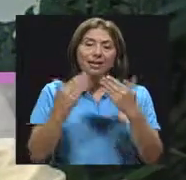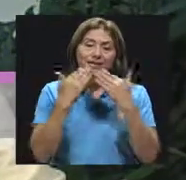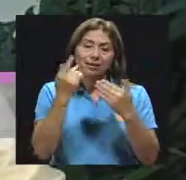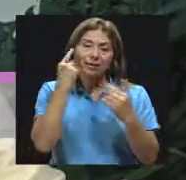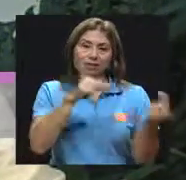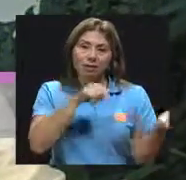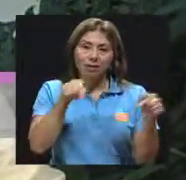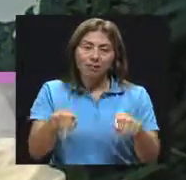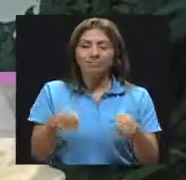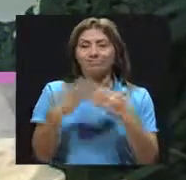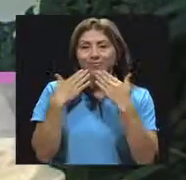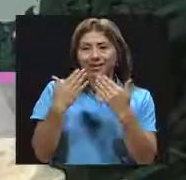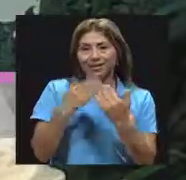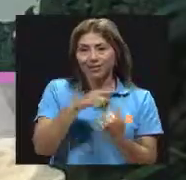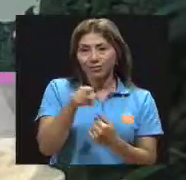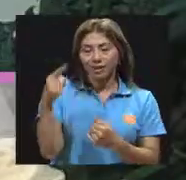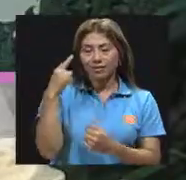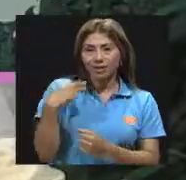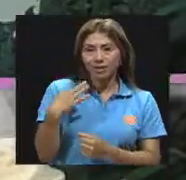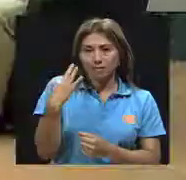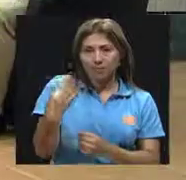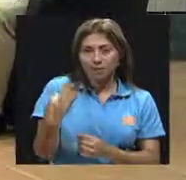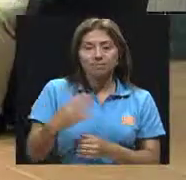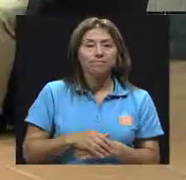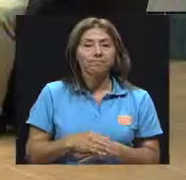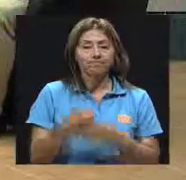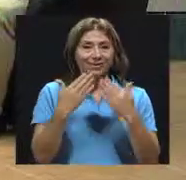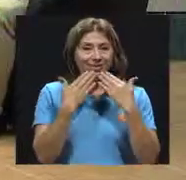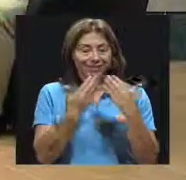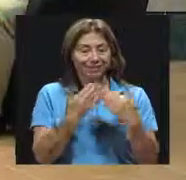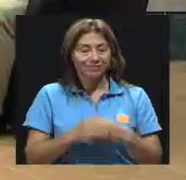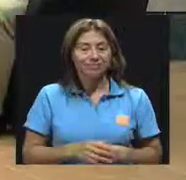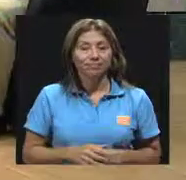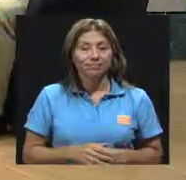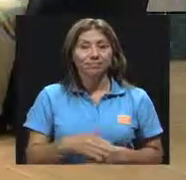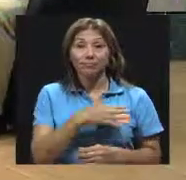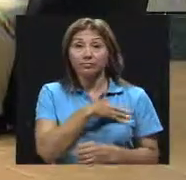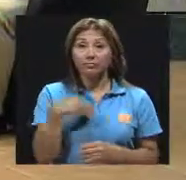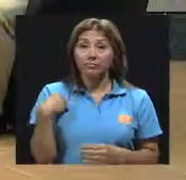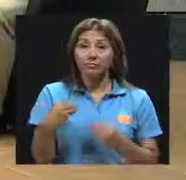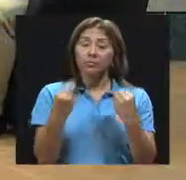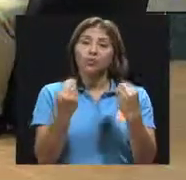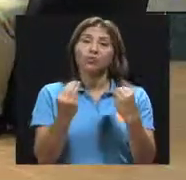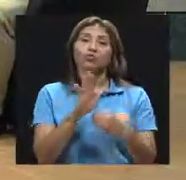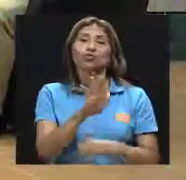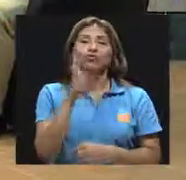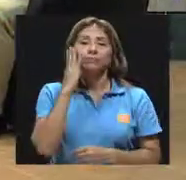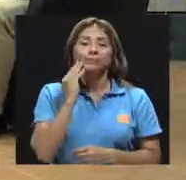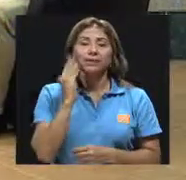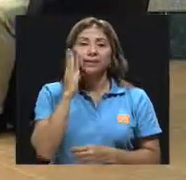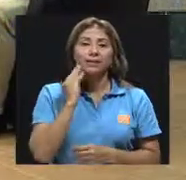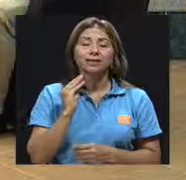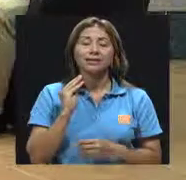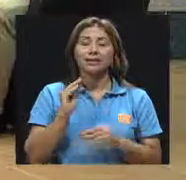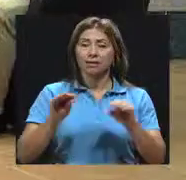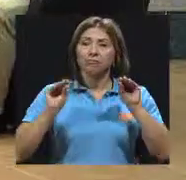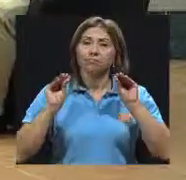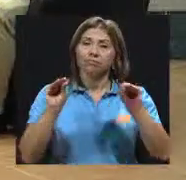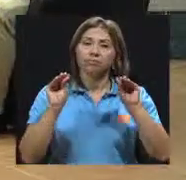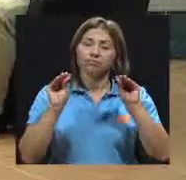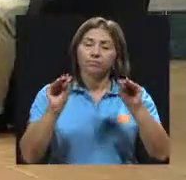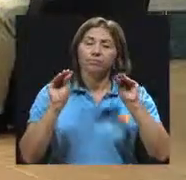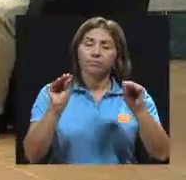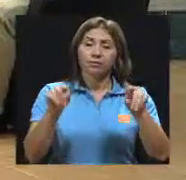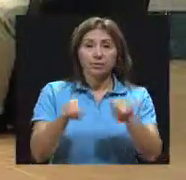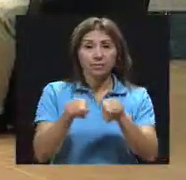acompañarnos. Muchísimas gracias a ustedes por la invitación. Gracias Marisol. Y me gusta mucho esta experiencia que usted tiene también en la docencia y en el